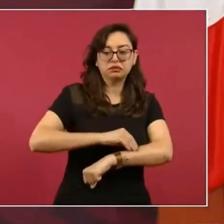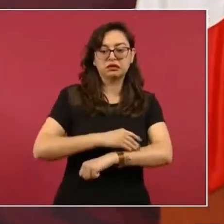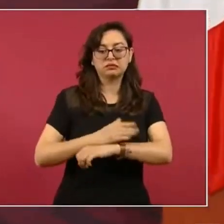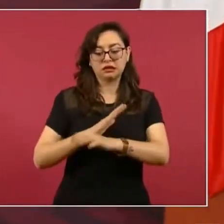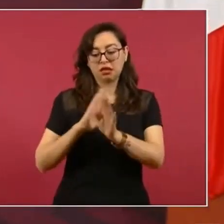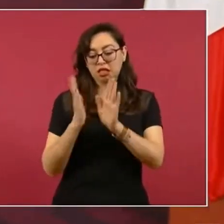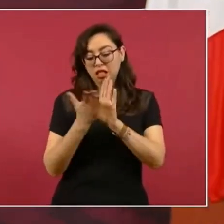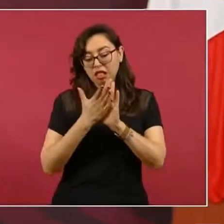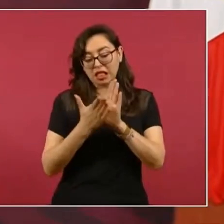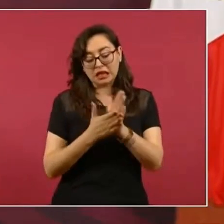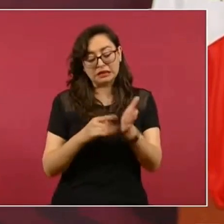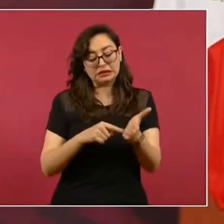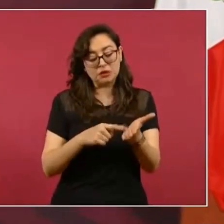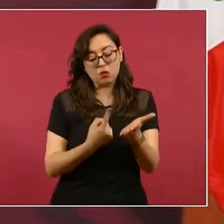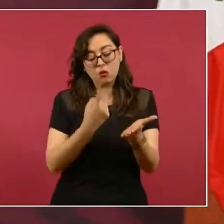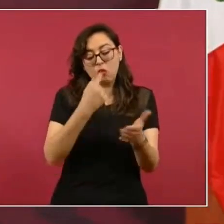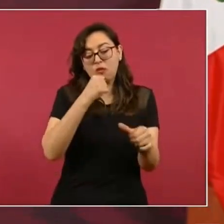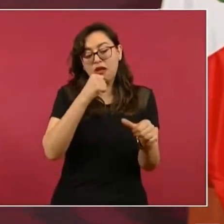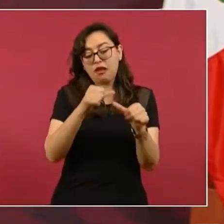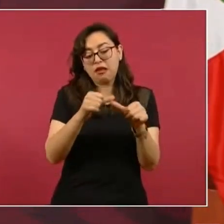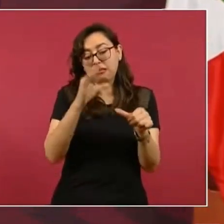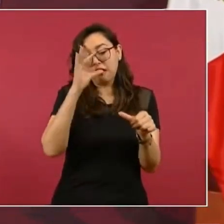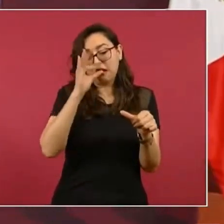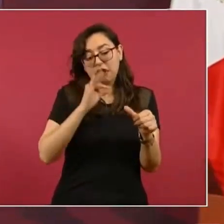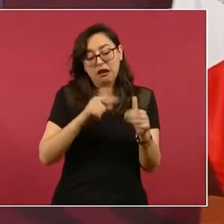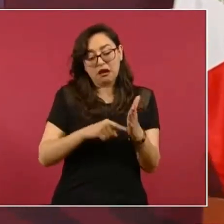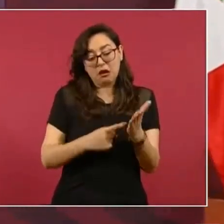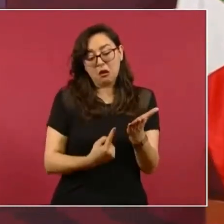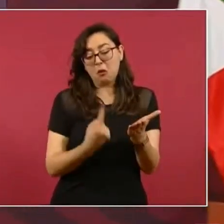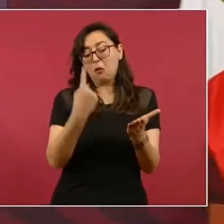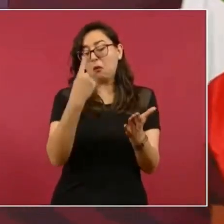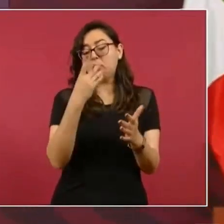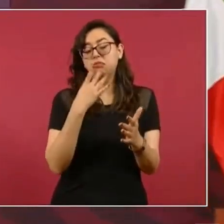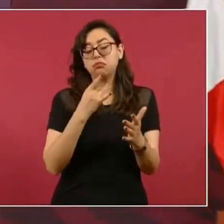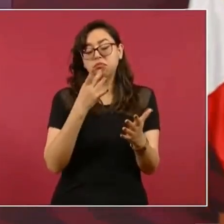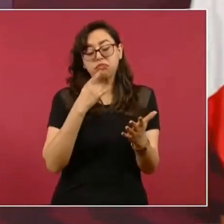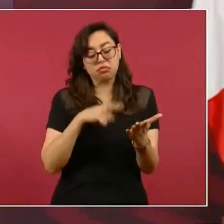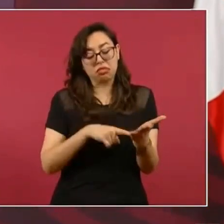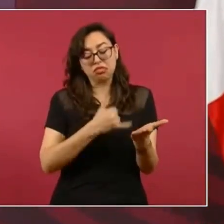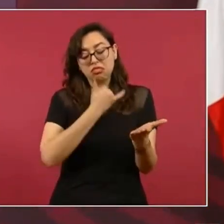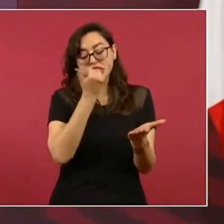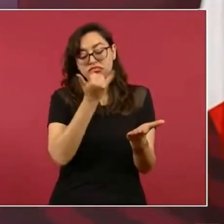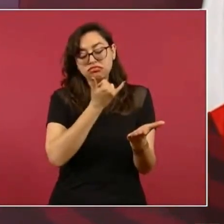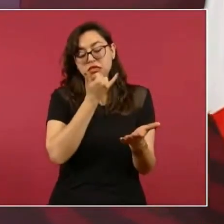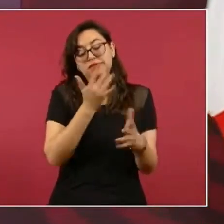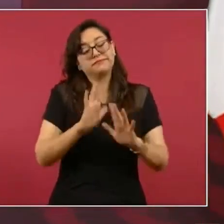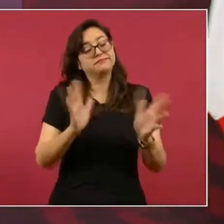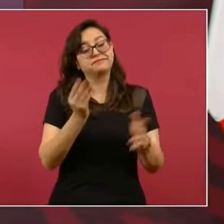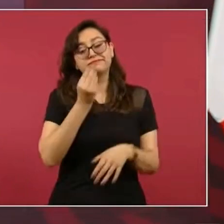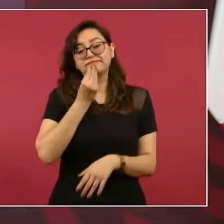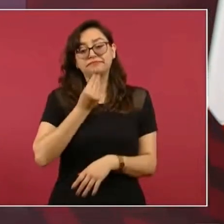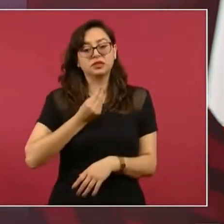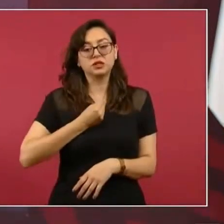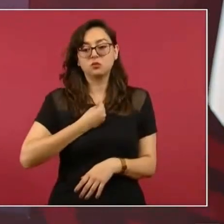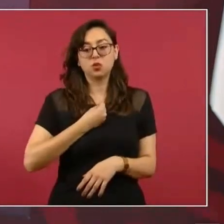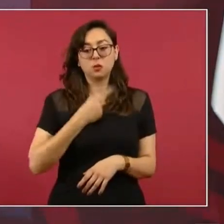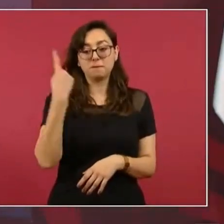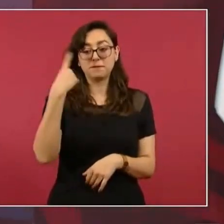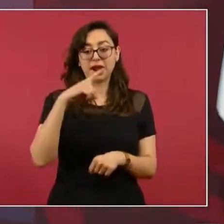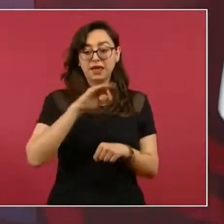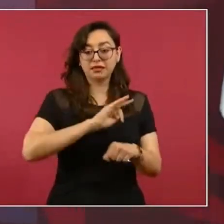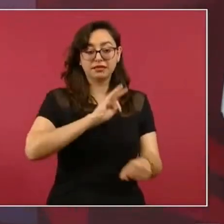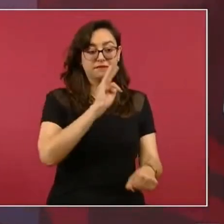requisitos de tipo legal o legaloides.